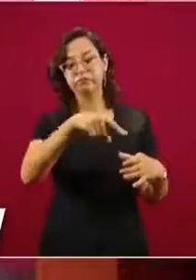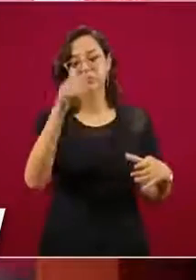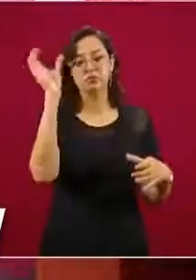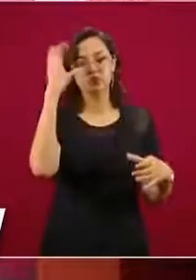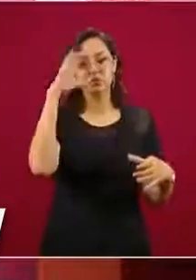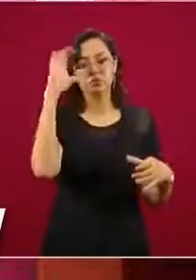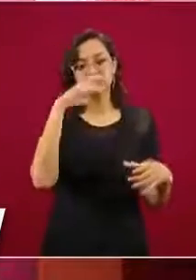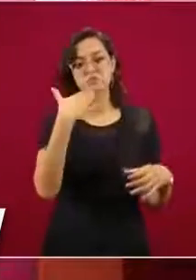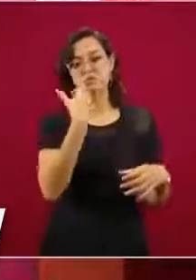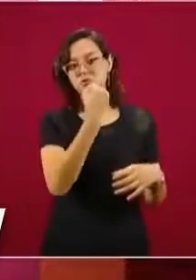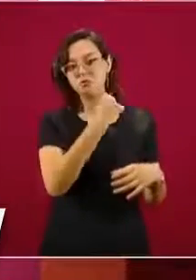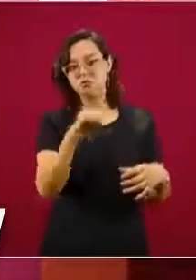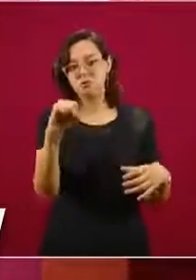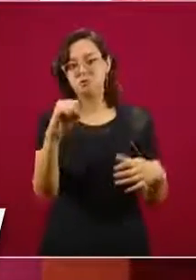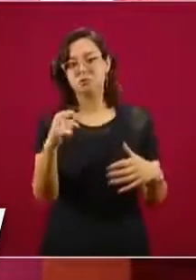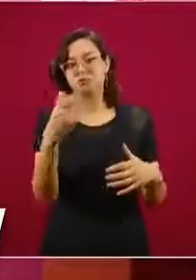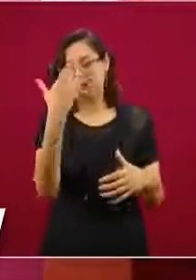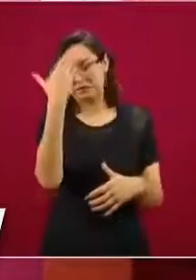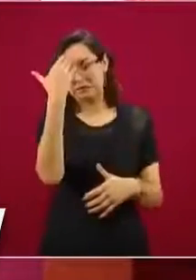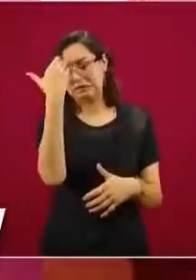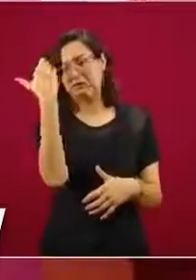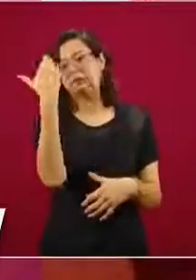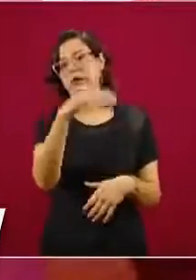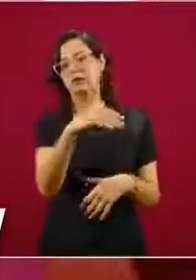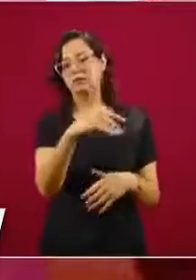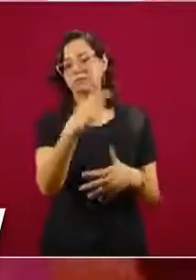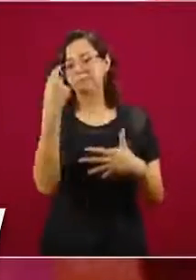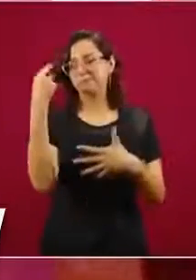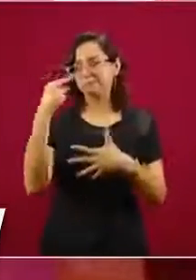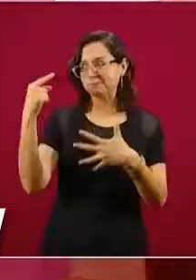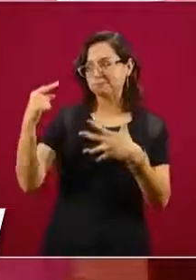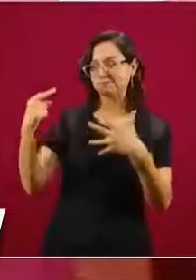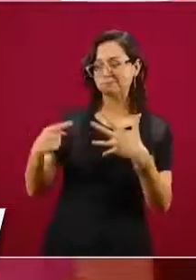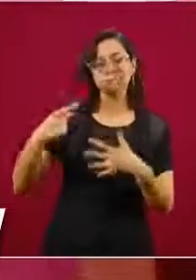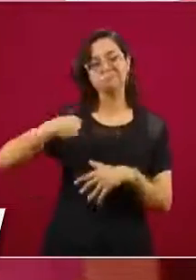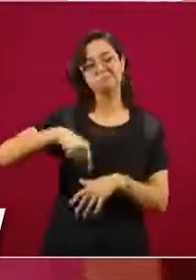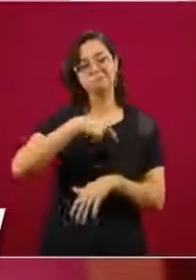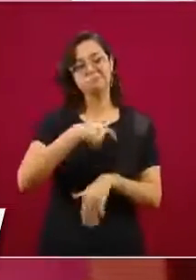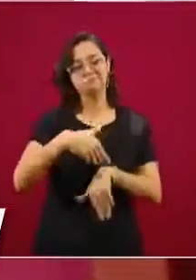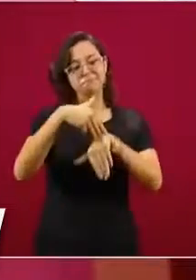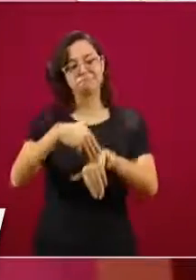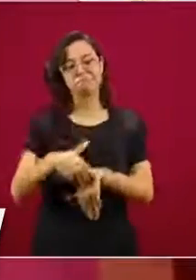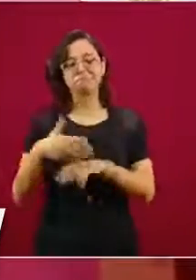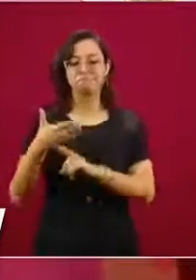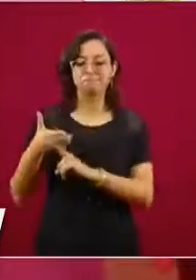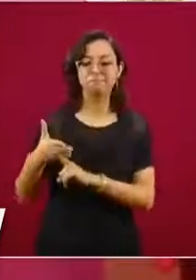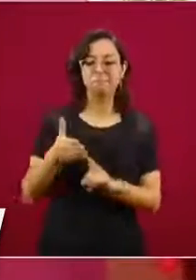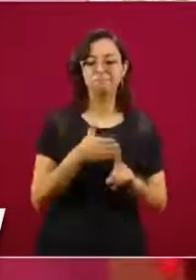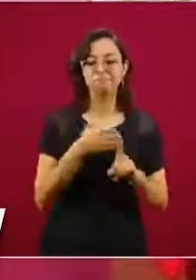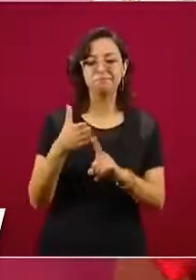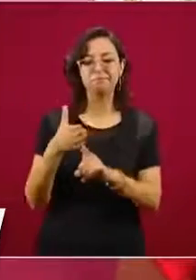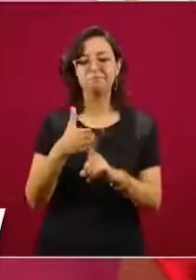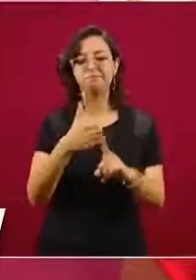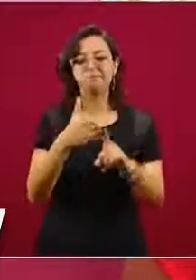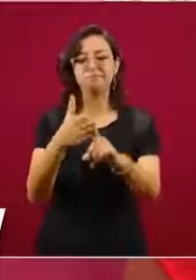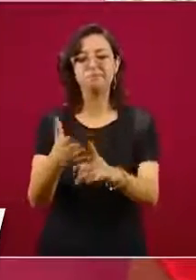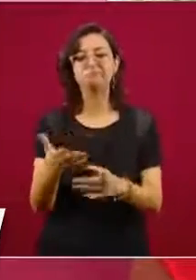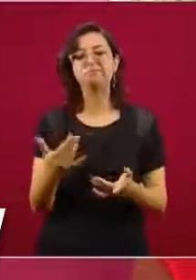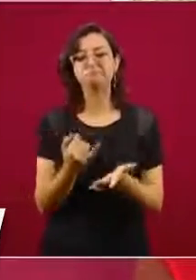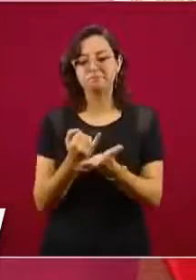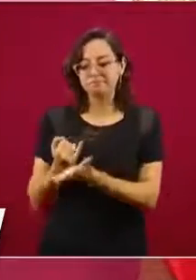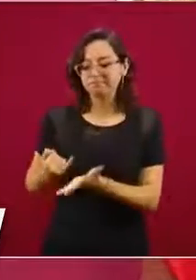científicos, que son los que nos van guiando y tomando decisiones para